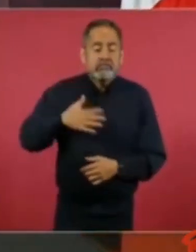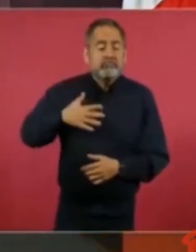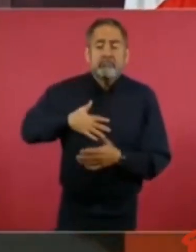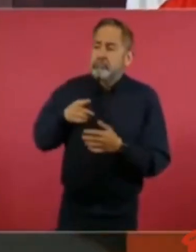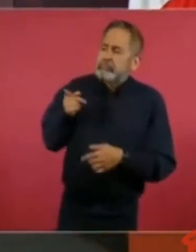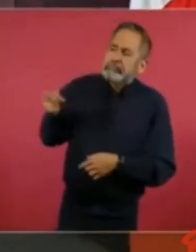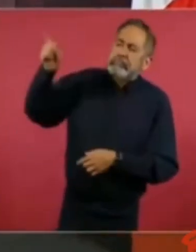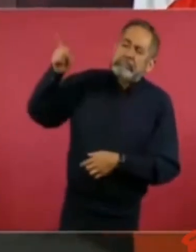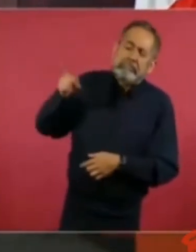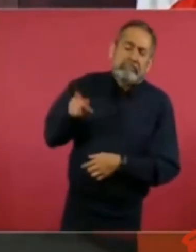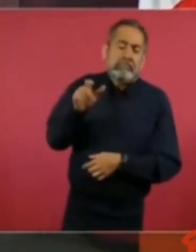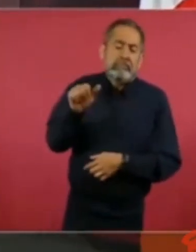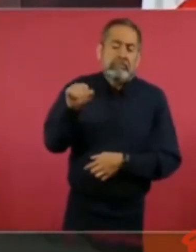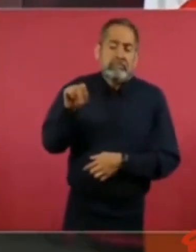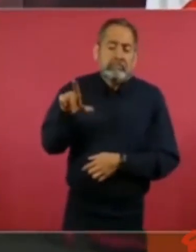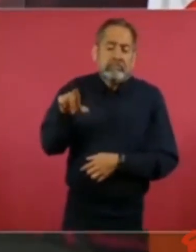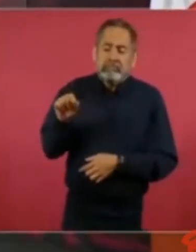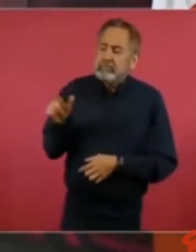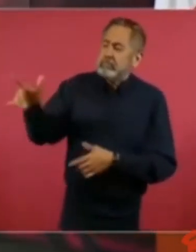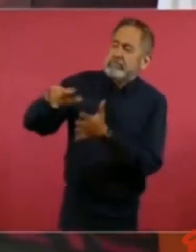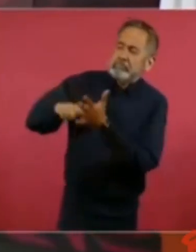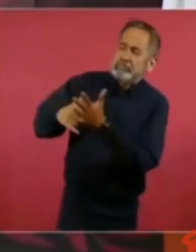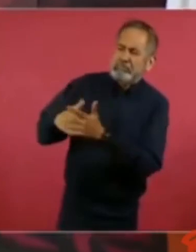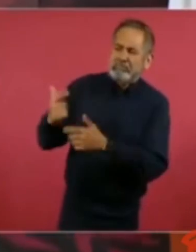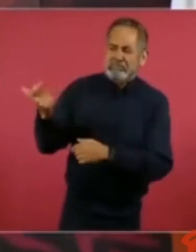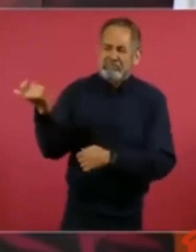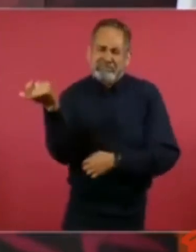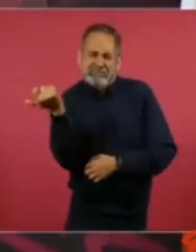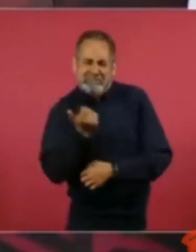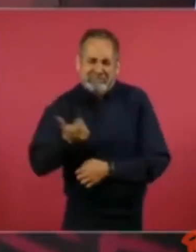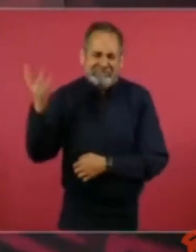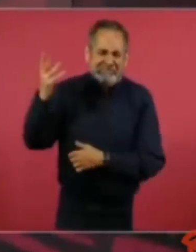que es una marca famosa.